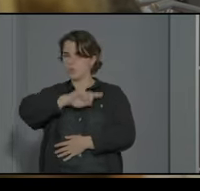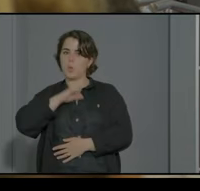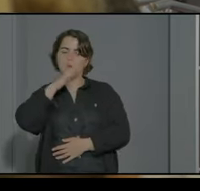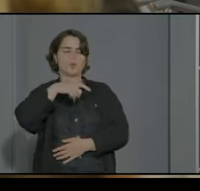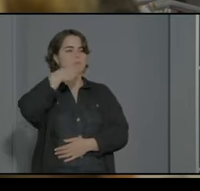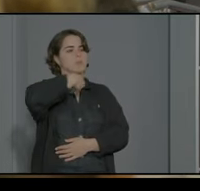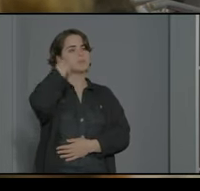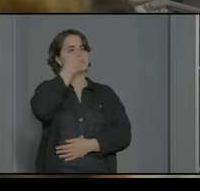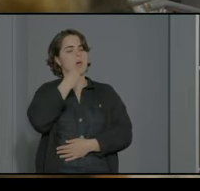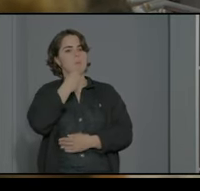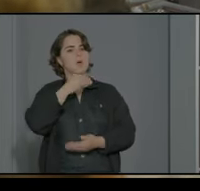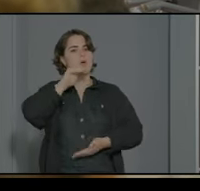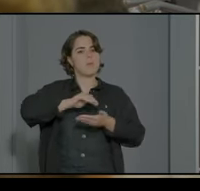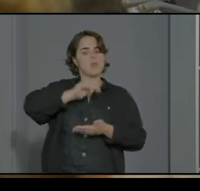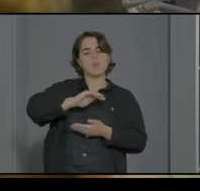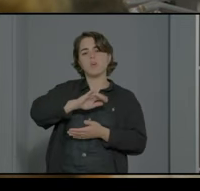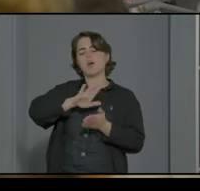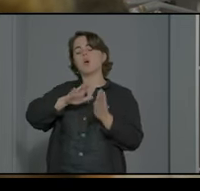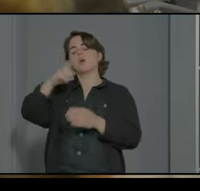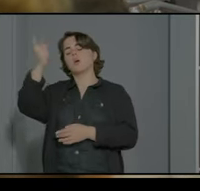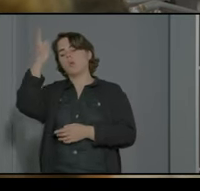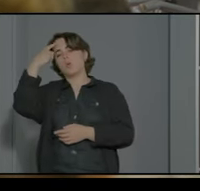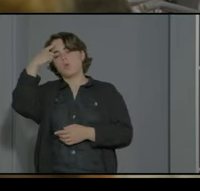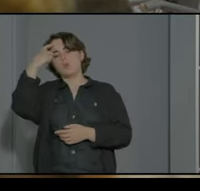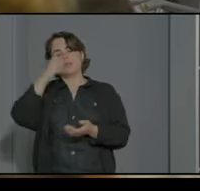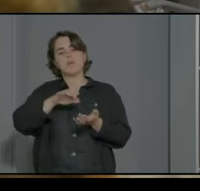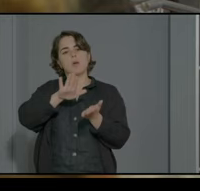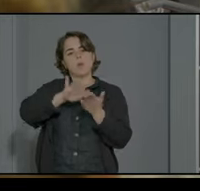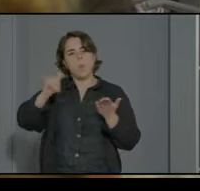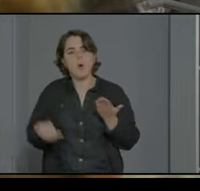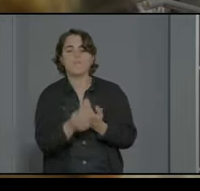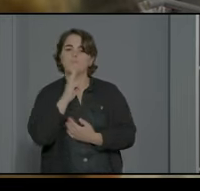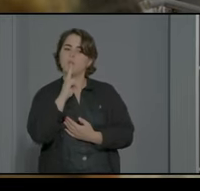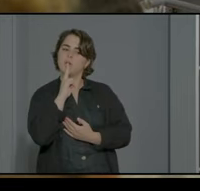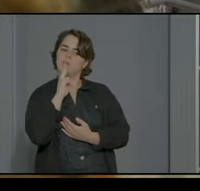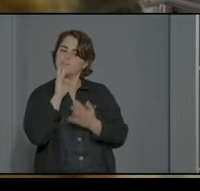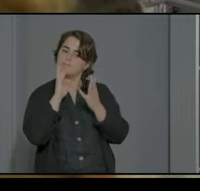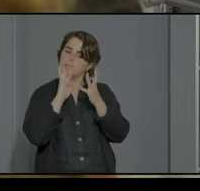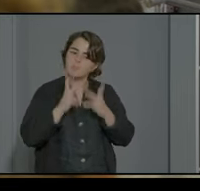de personas con capacidad cognitiva y lenguaje verbal la respuesta de la administración tampoco es muy cómoda